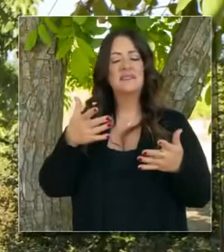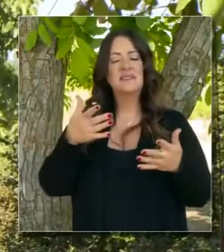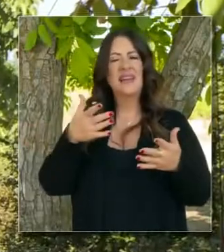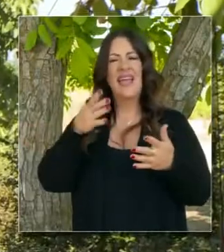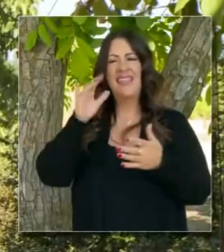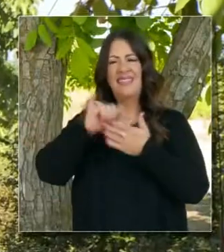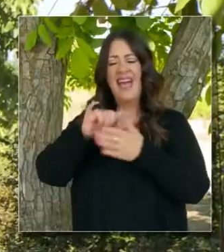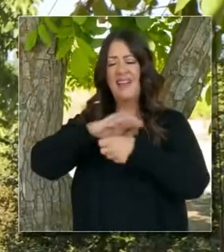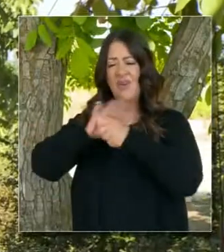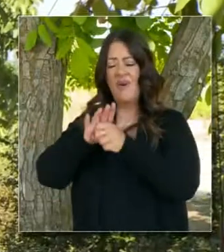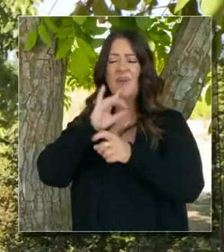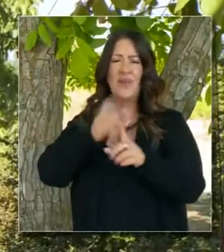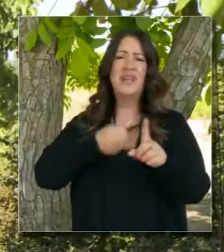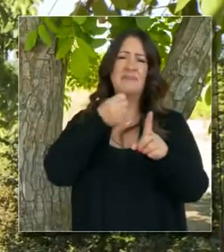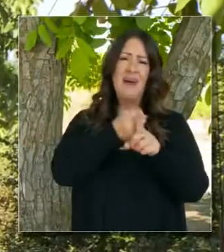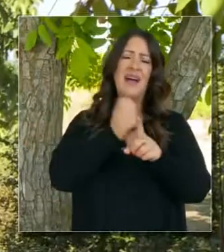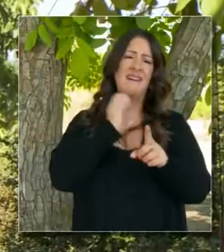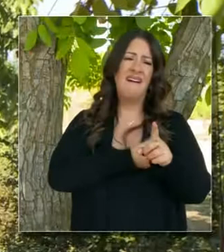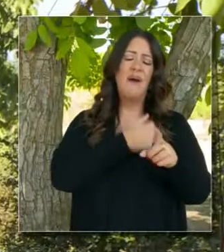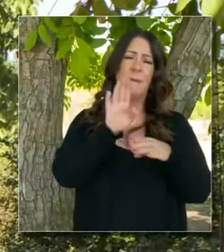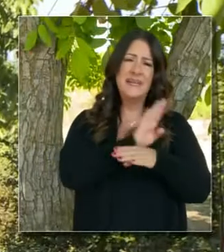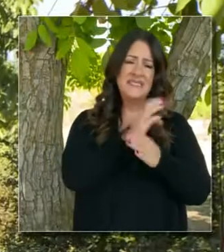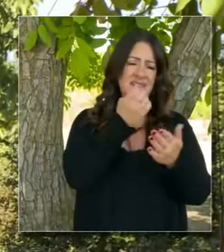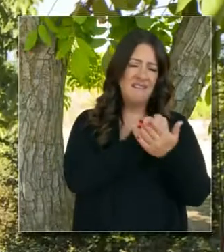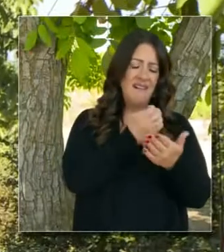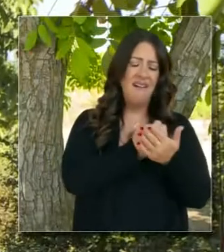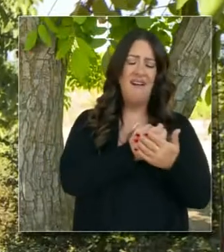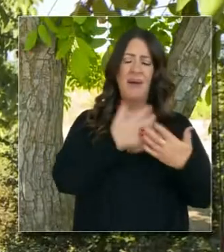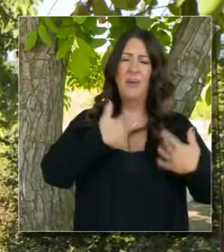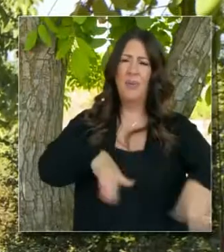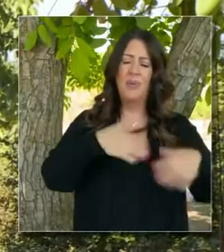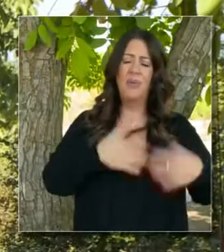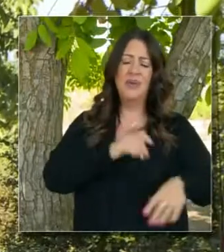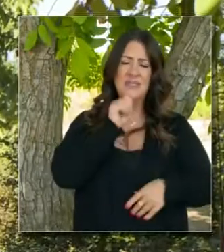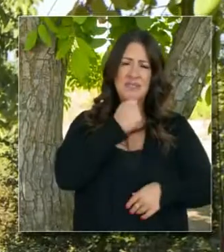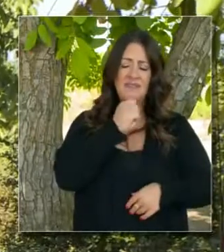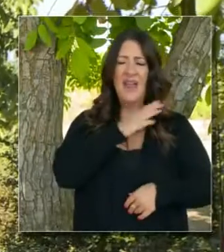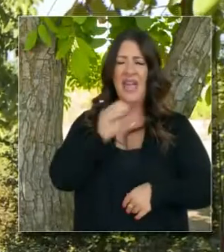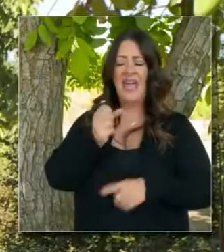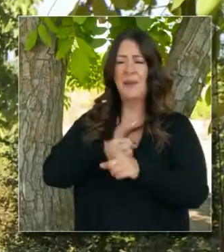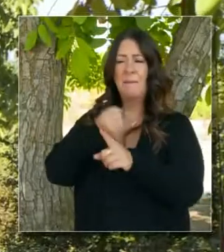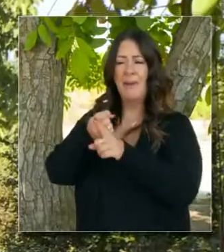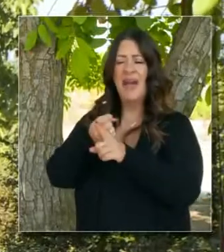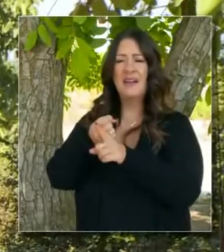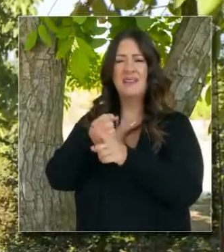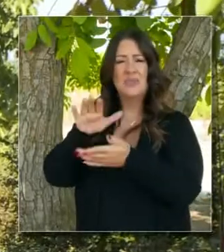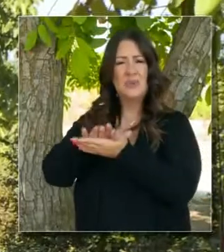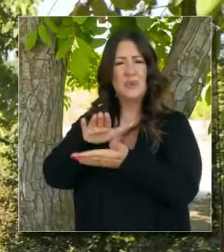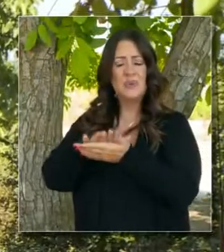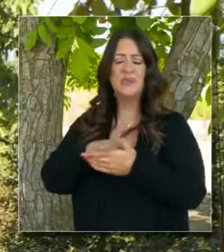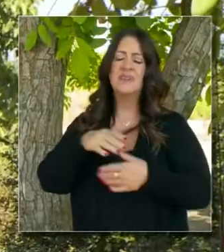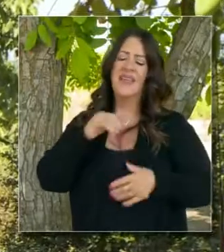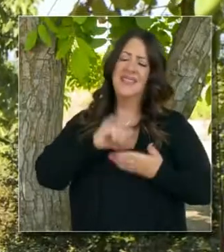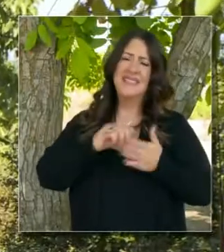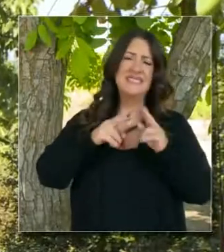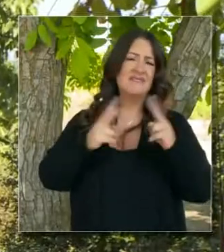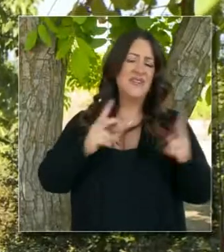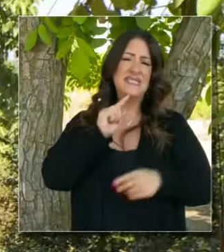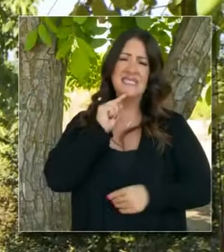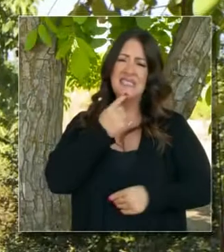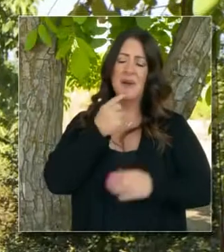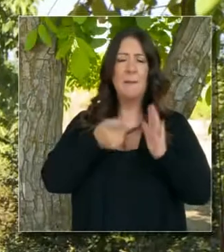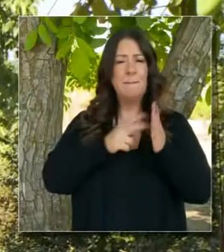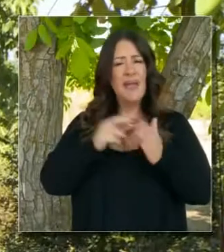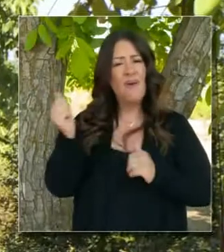economía, sobre todo, y nuestro sistema educativo en este país. Esto es un recordatorio sobrio en